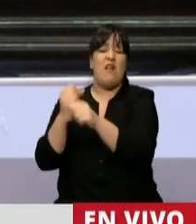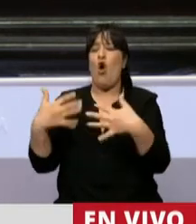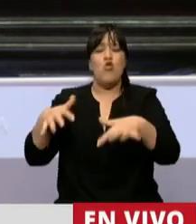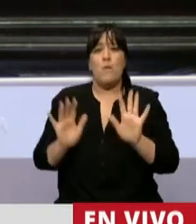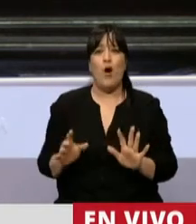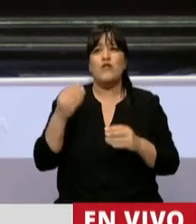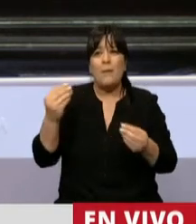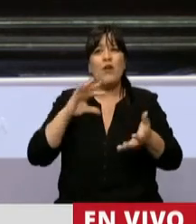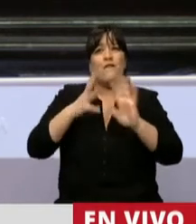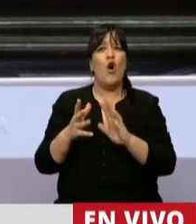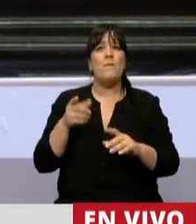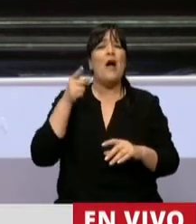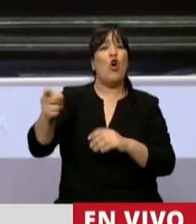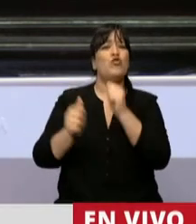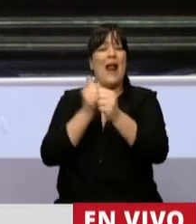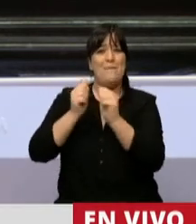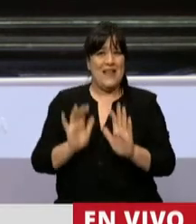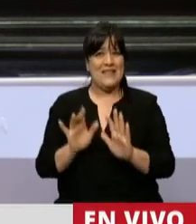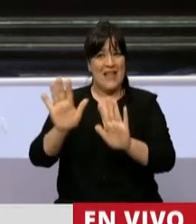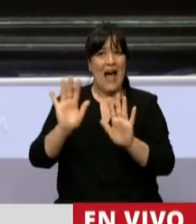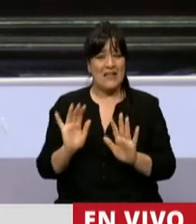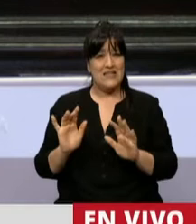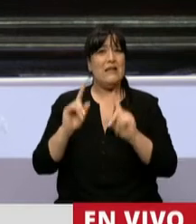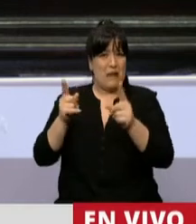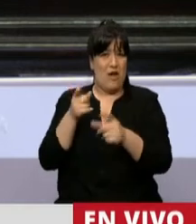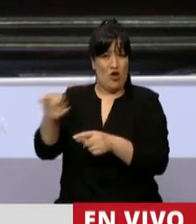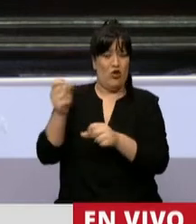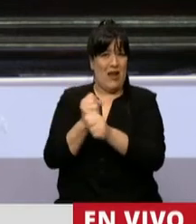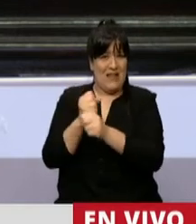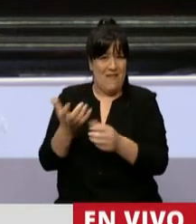porque una actitud anti-empresa es una actitud anti-empleo.